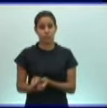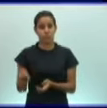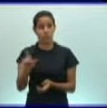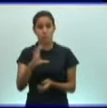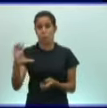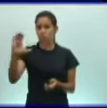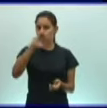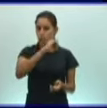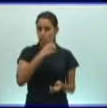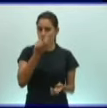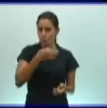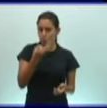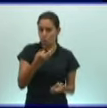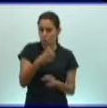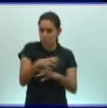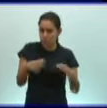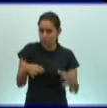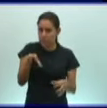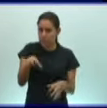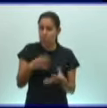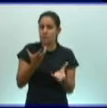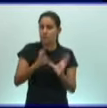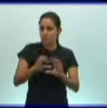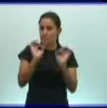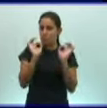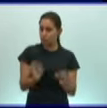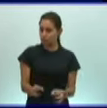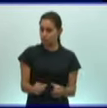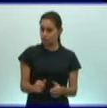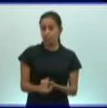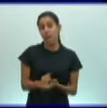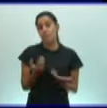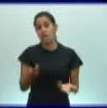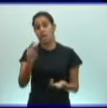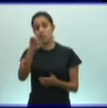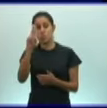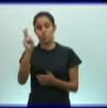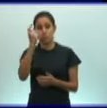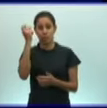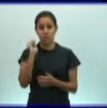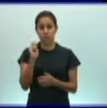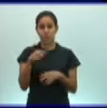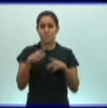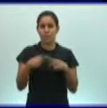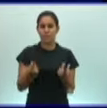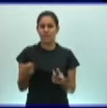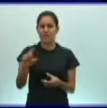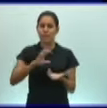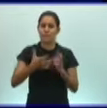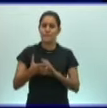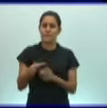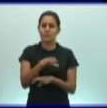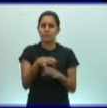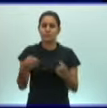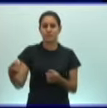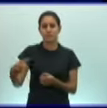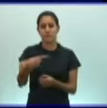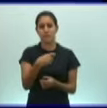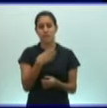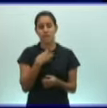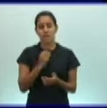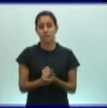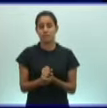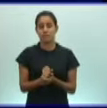ese tipo de nutrición, es una generalidad. Porque estos animales parásitos que hemos estado estudiando en la clase de hoy tienen nutrición heterótrofa